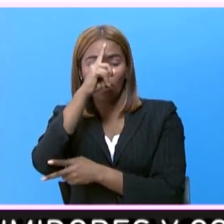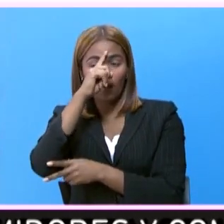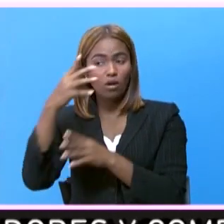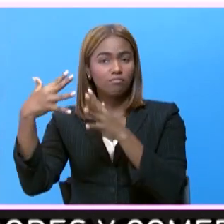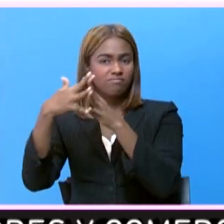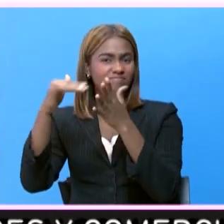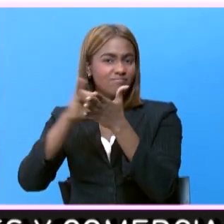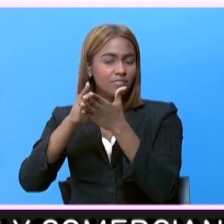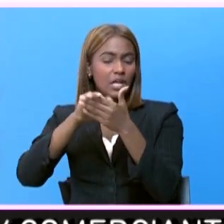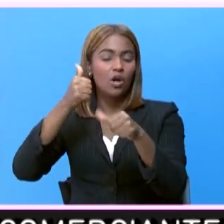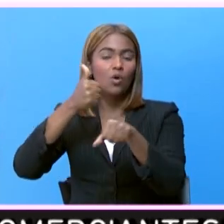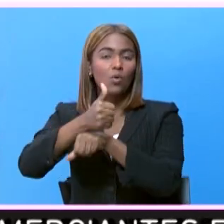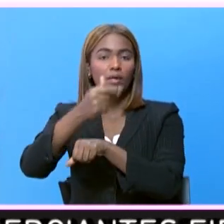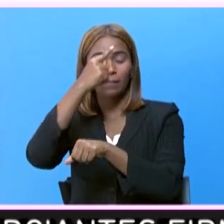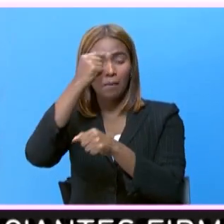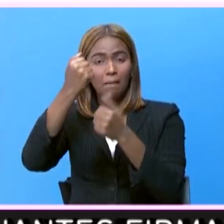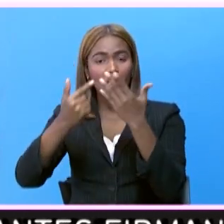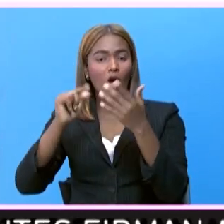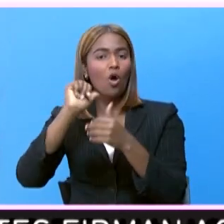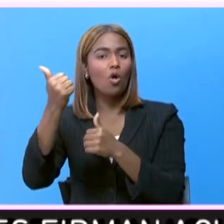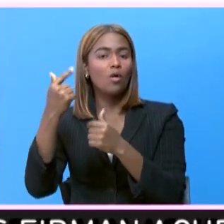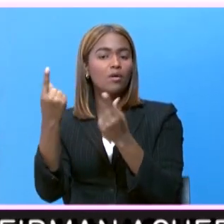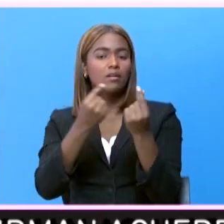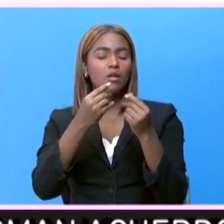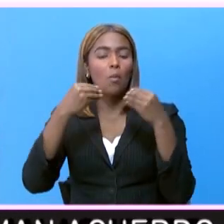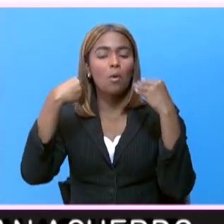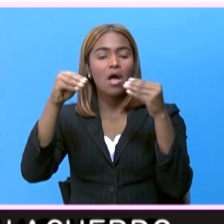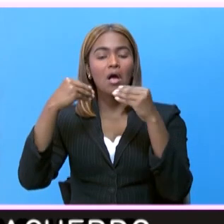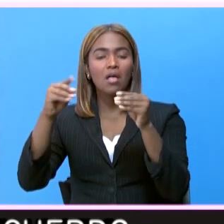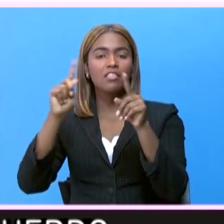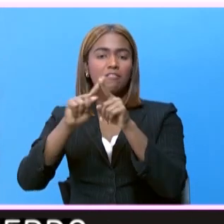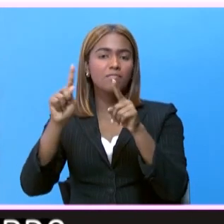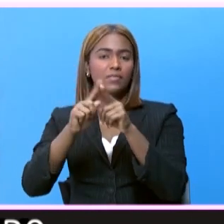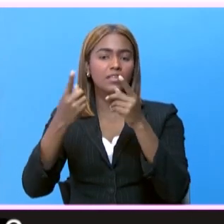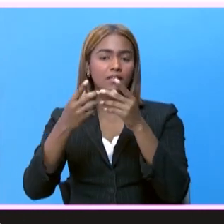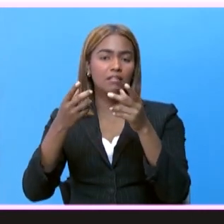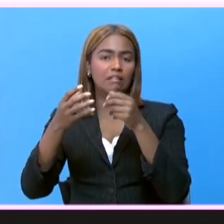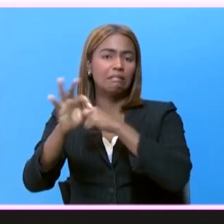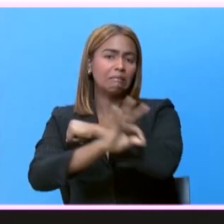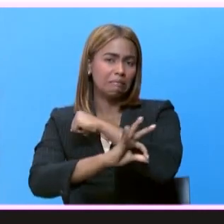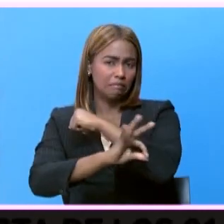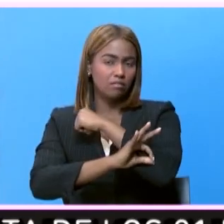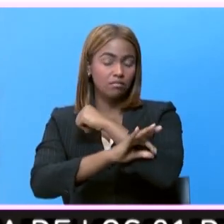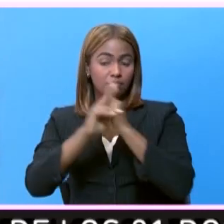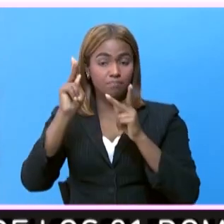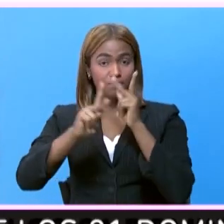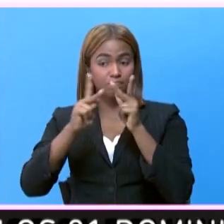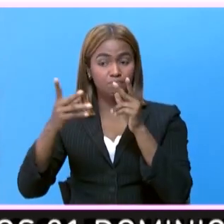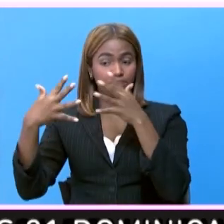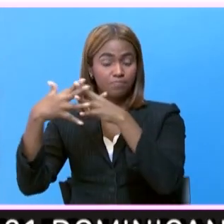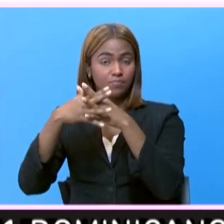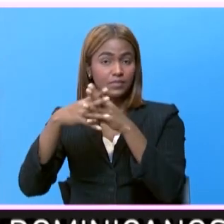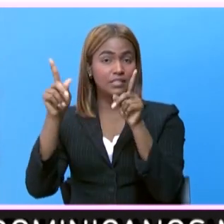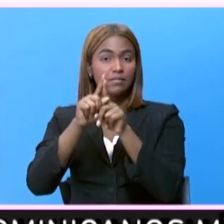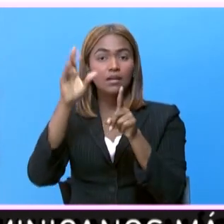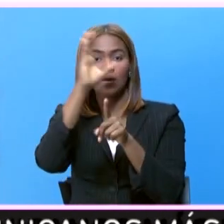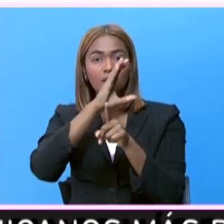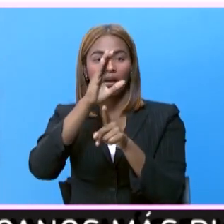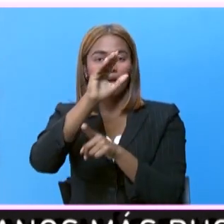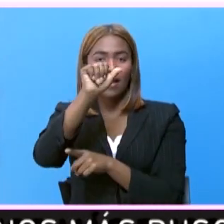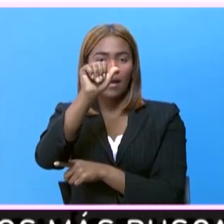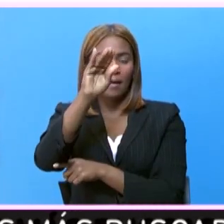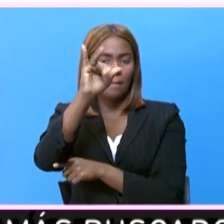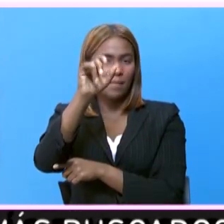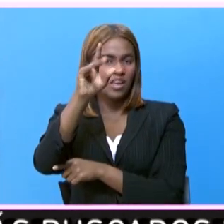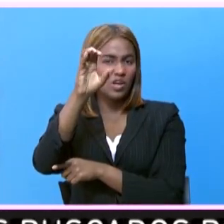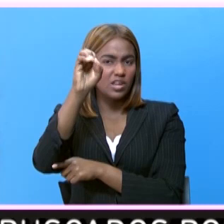Unidos, acusado, entre otros cargos, de distribuir sustancias peligrosas controladas. Las autoridades norteamericanas también buscan a Ambiori